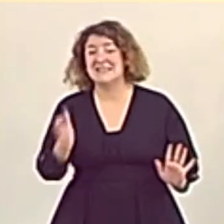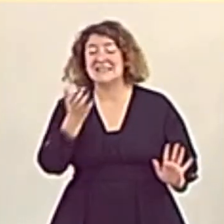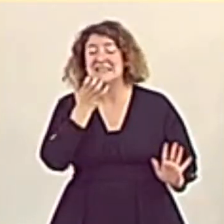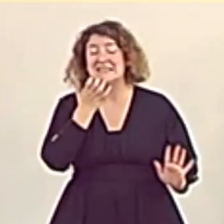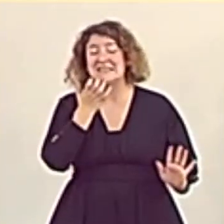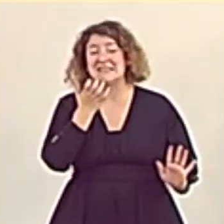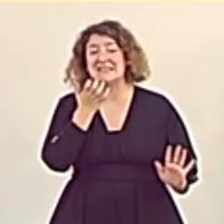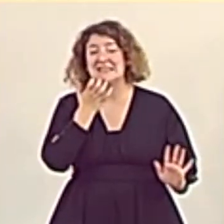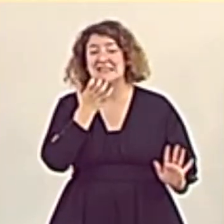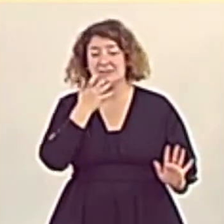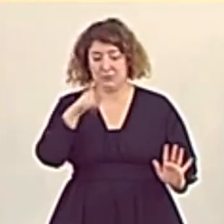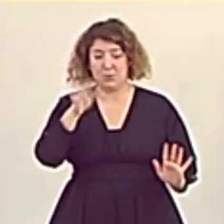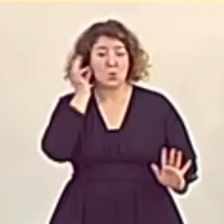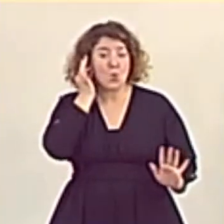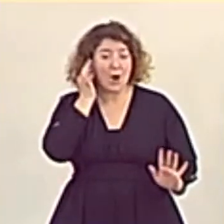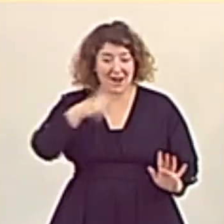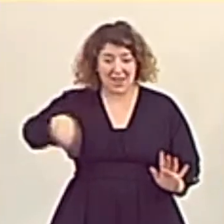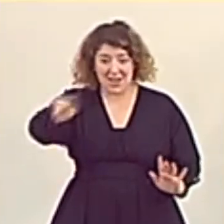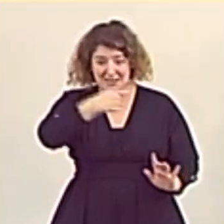mujeres de este país.